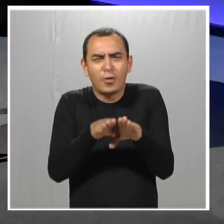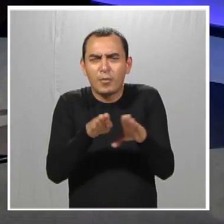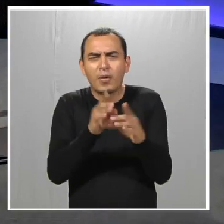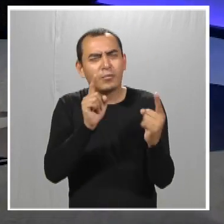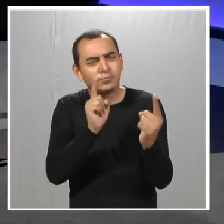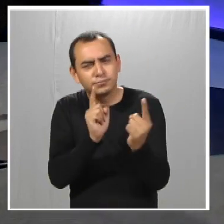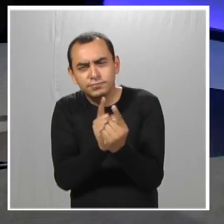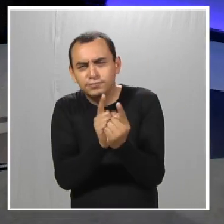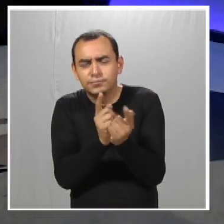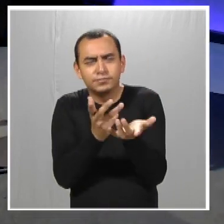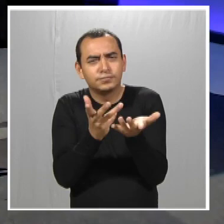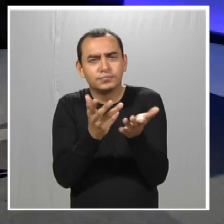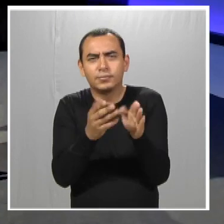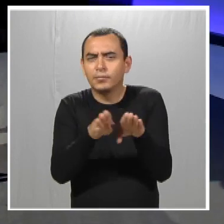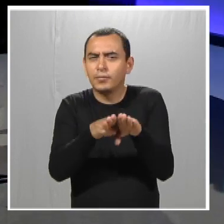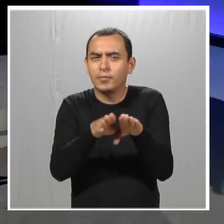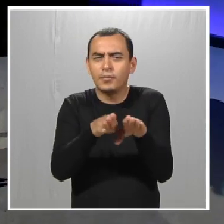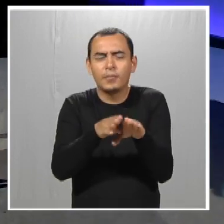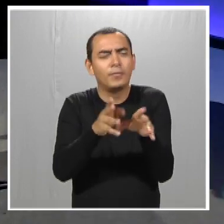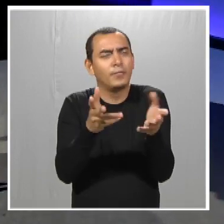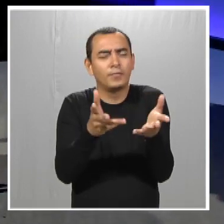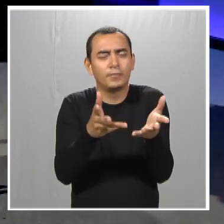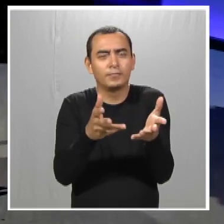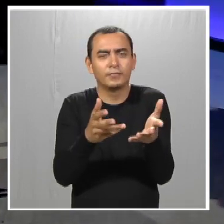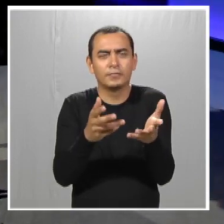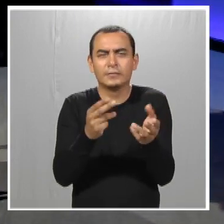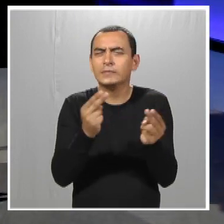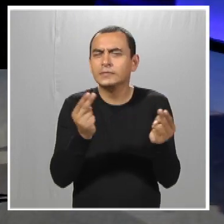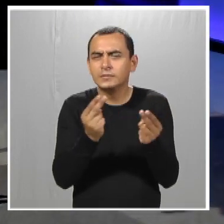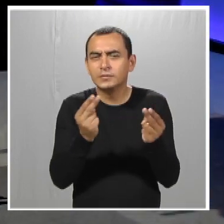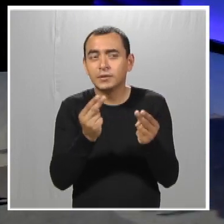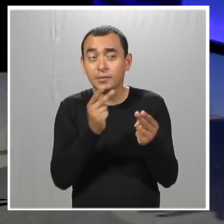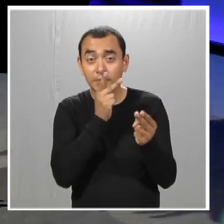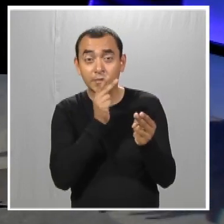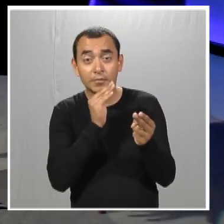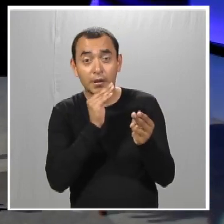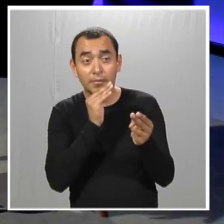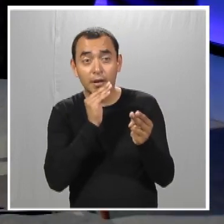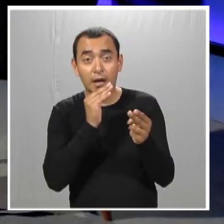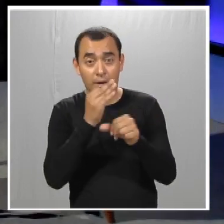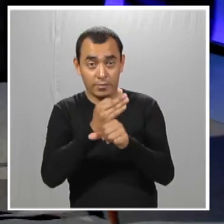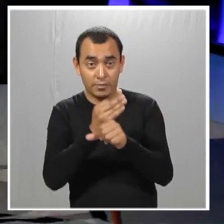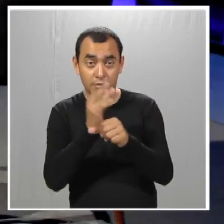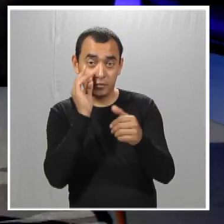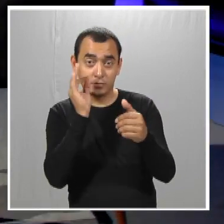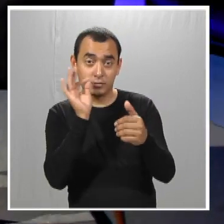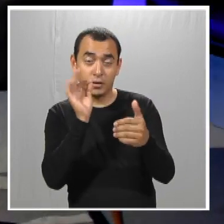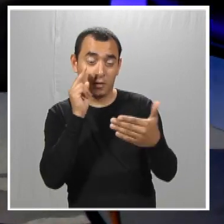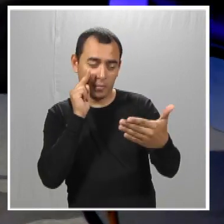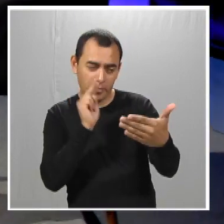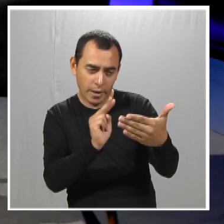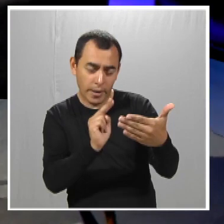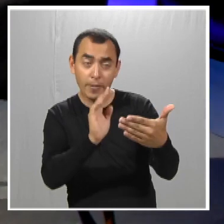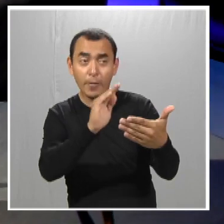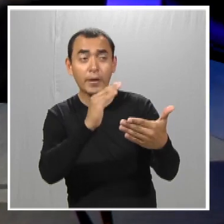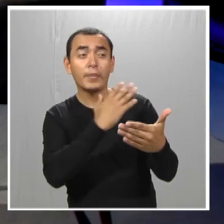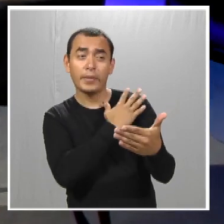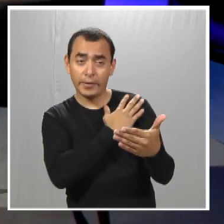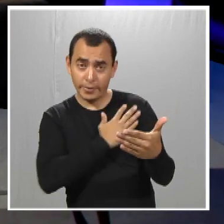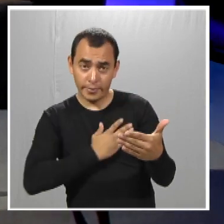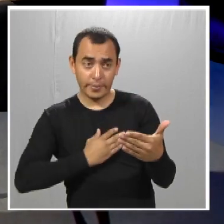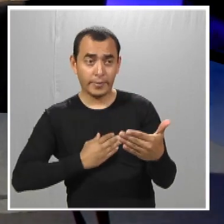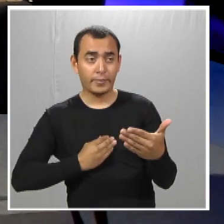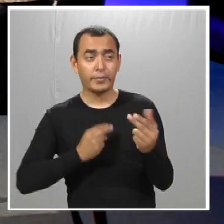tiene que haber, ¿cómo se acercan a Best Buddies? ¿Cómo lo hacen? ¿Qué se tiene que hacer? Un papá o una mamá que nos esté viendo en este momento y que diga,